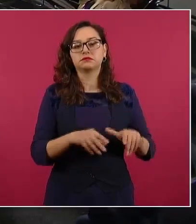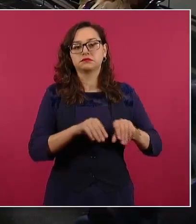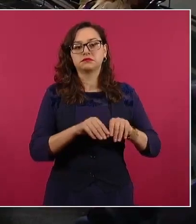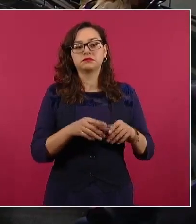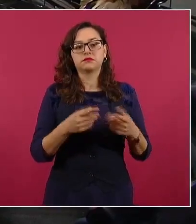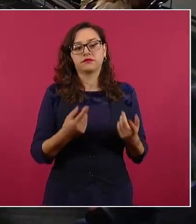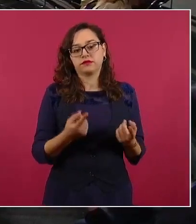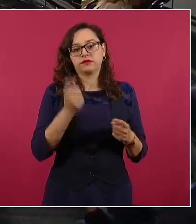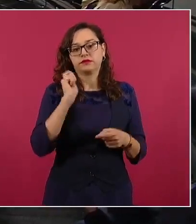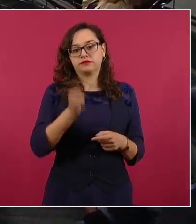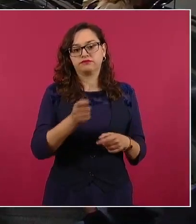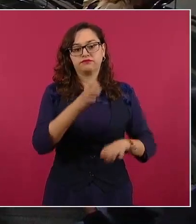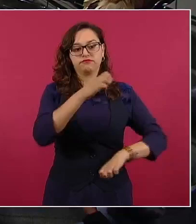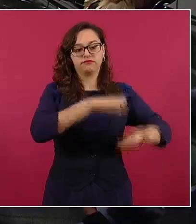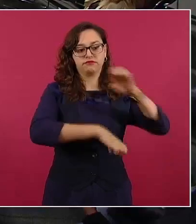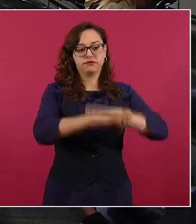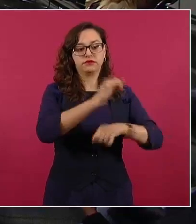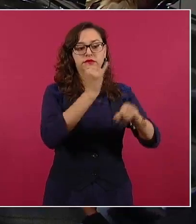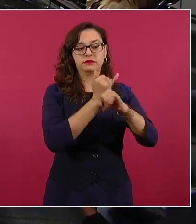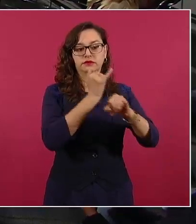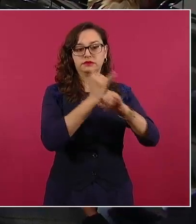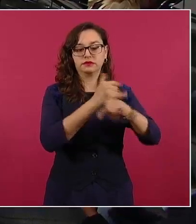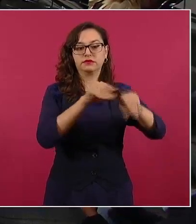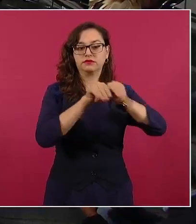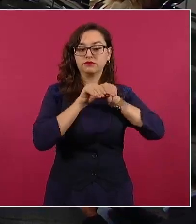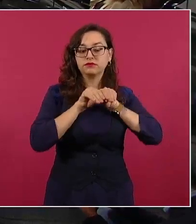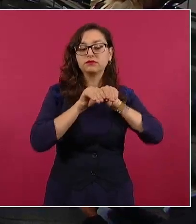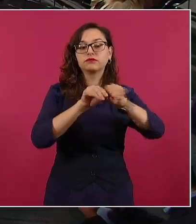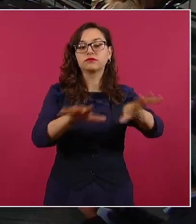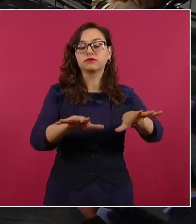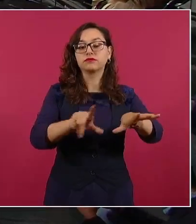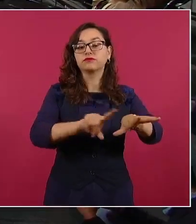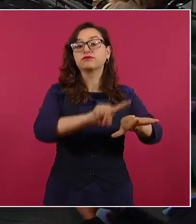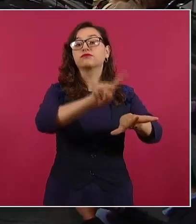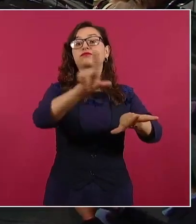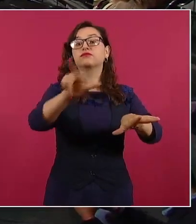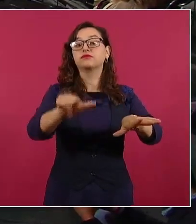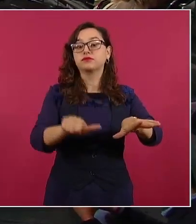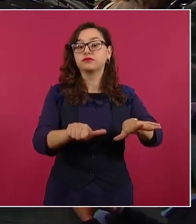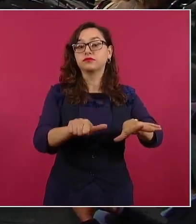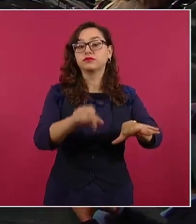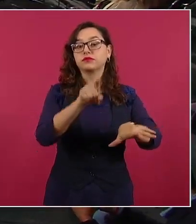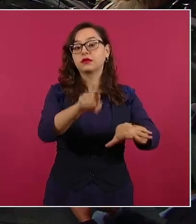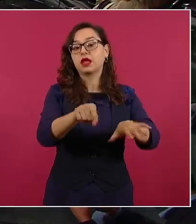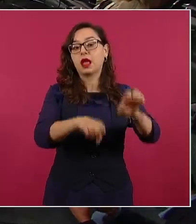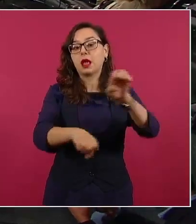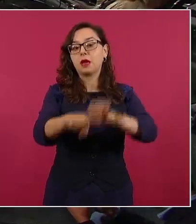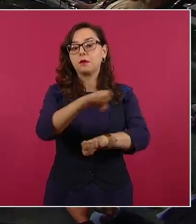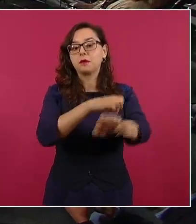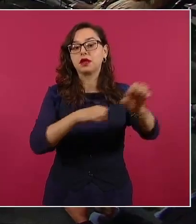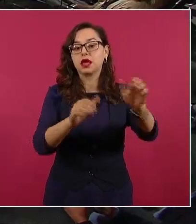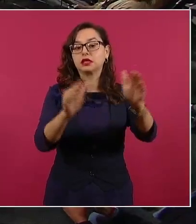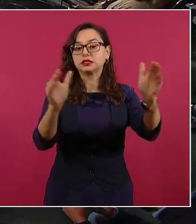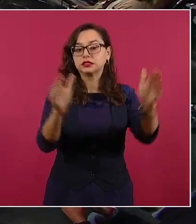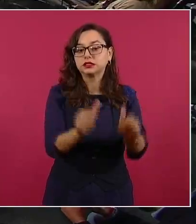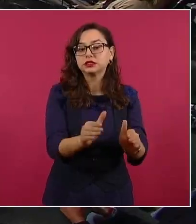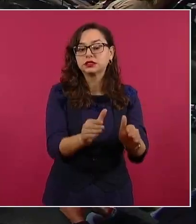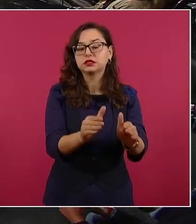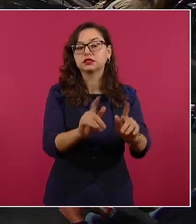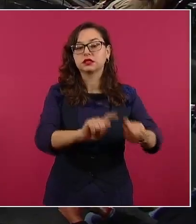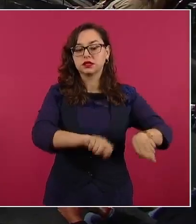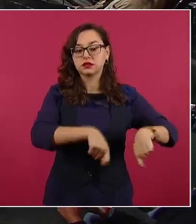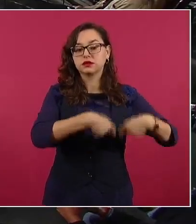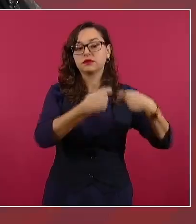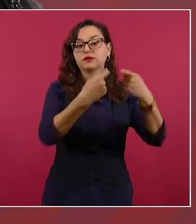es una red que alumbra en lo general actualmente